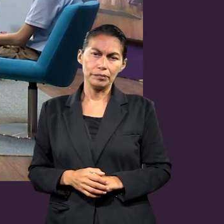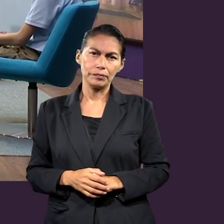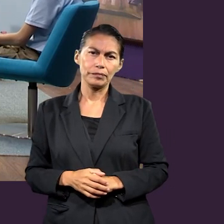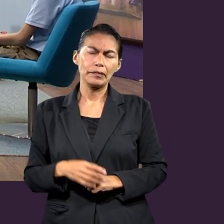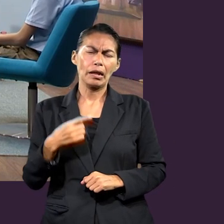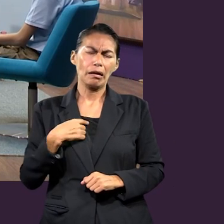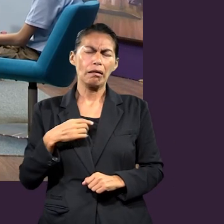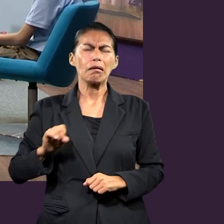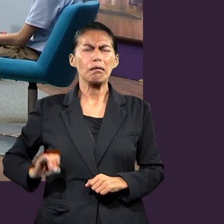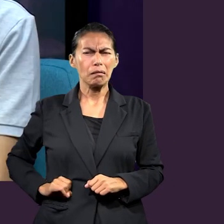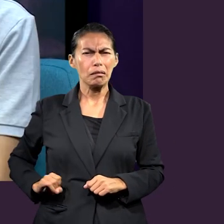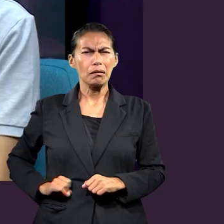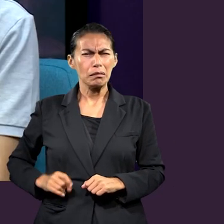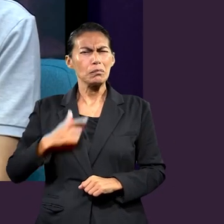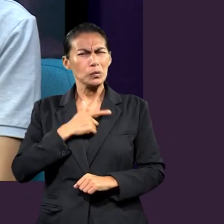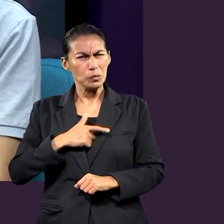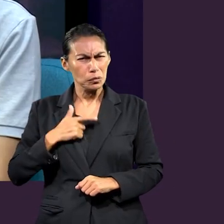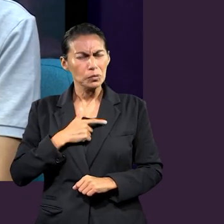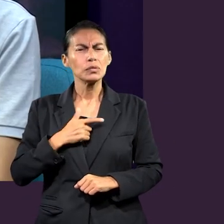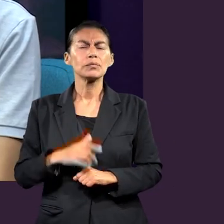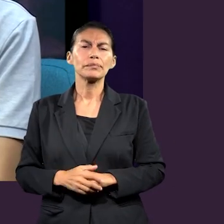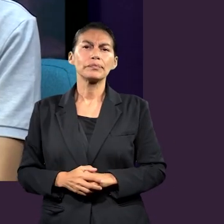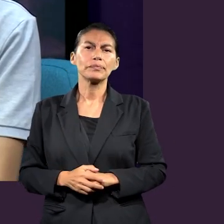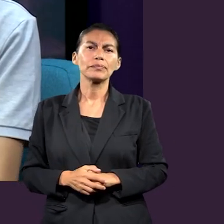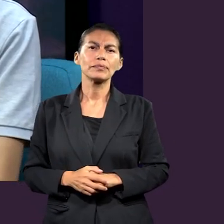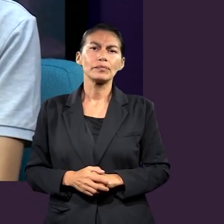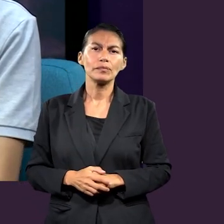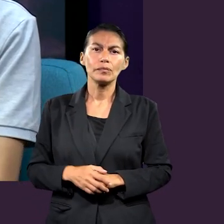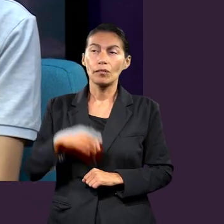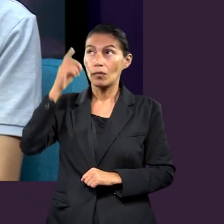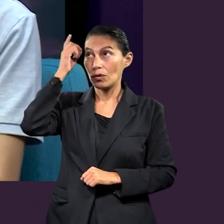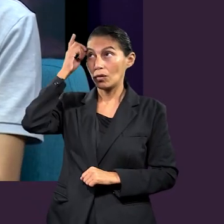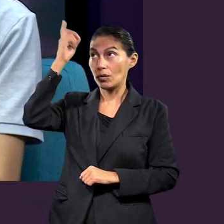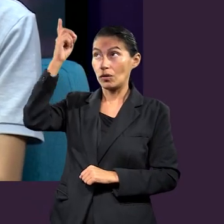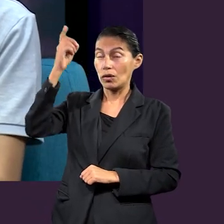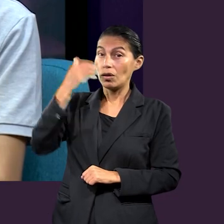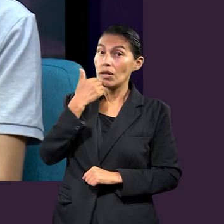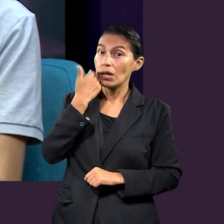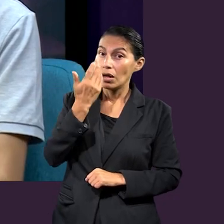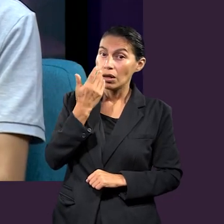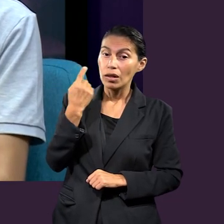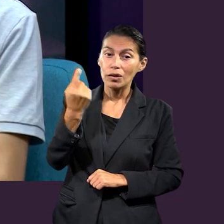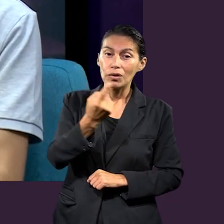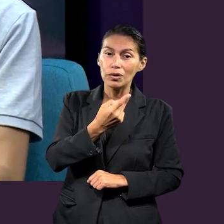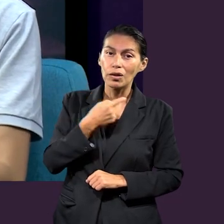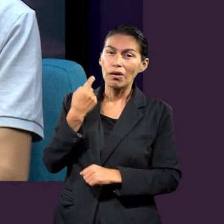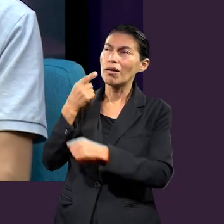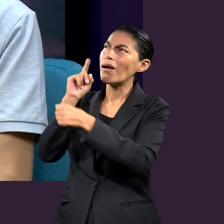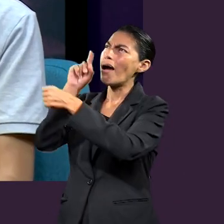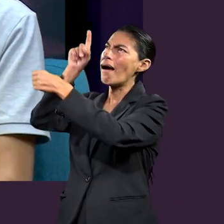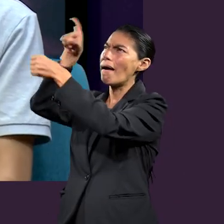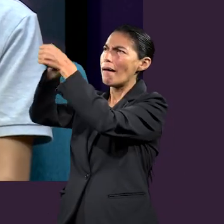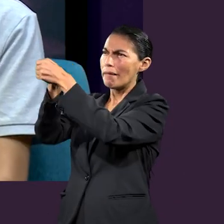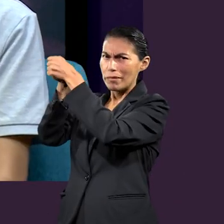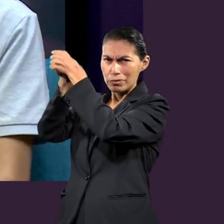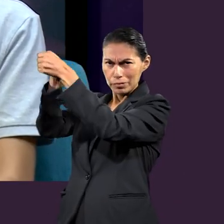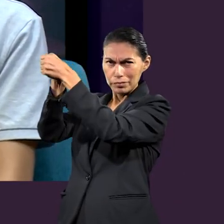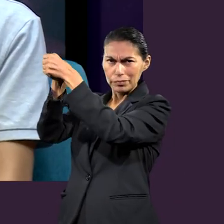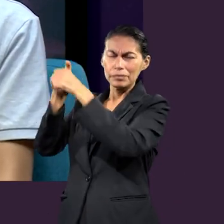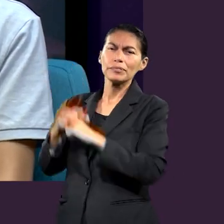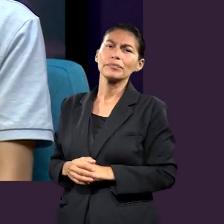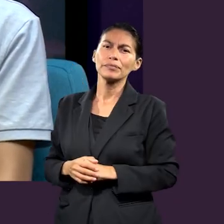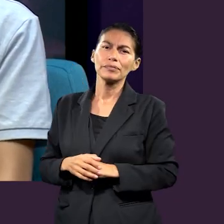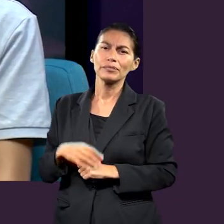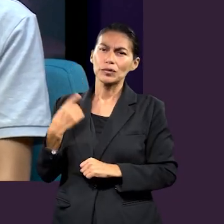muy interesante que, bueno, a me gusta enfatizarlo, pero Dios desea que podamos ser